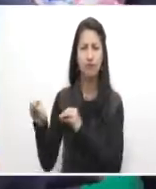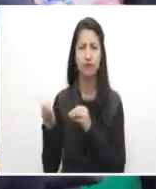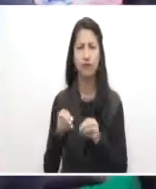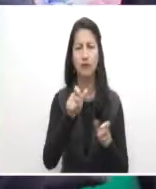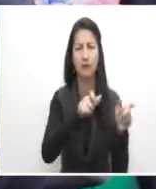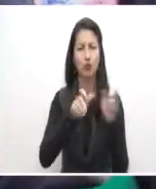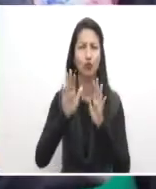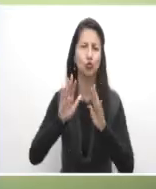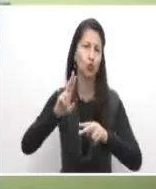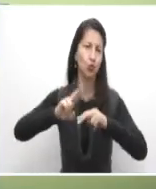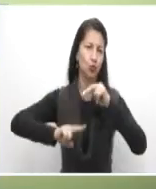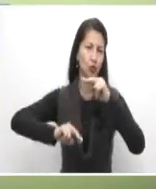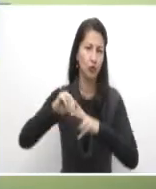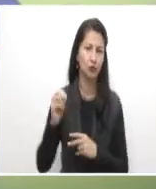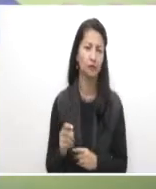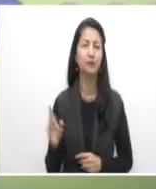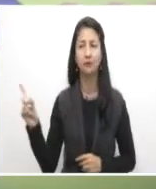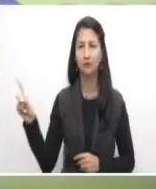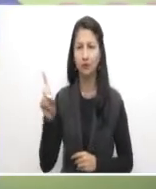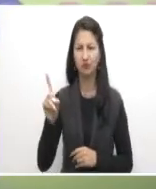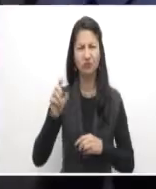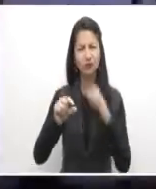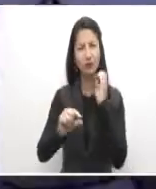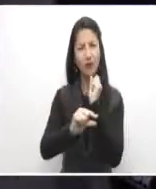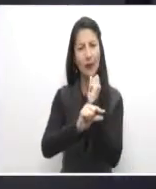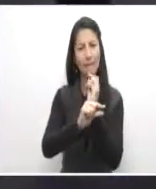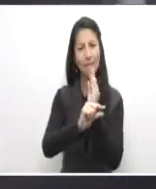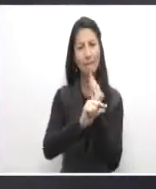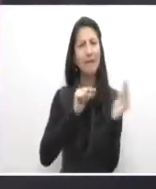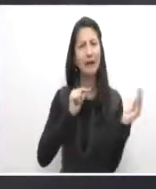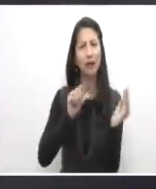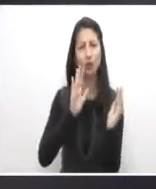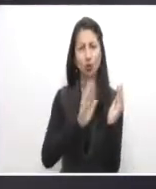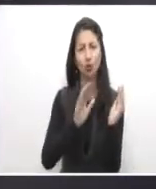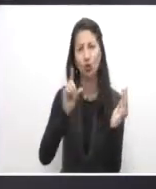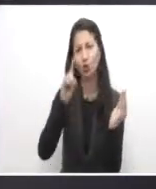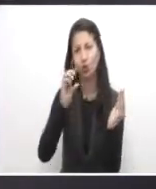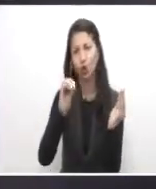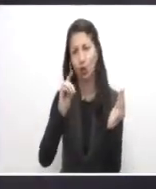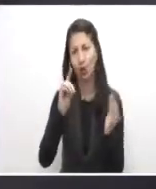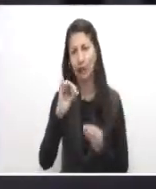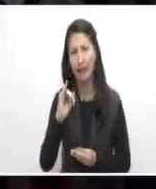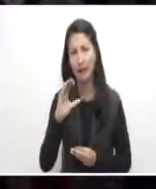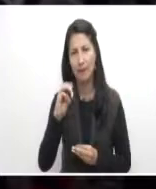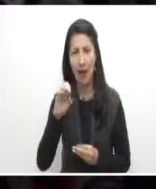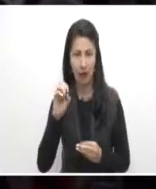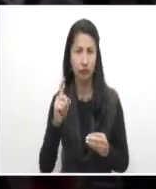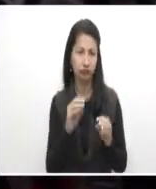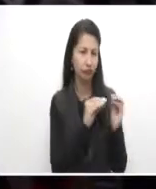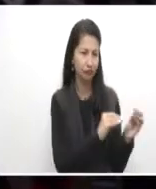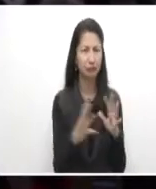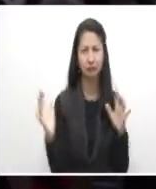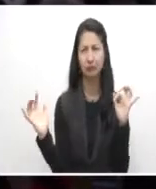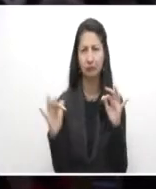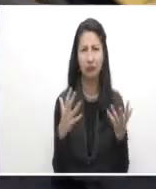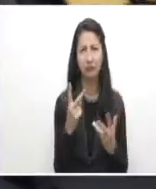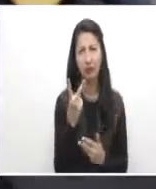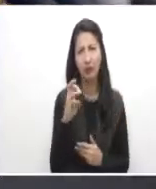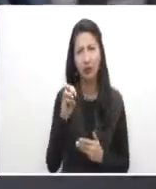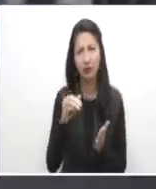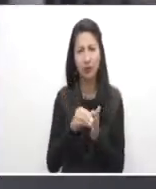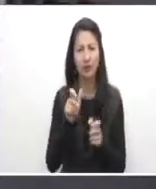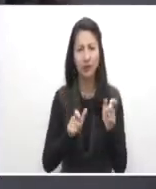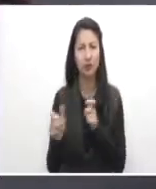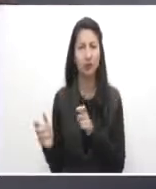En el evento de formación liderado por la marca constructor de Sodimac y que convocó cerca de 28 mil personas vinculadas a este